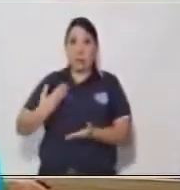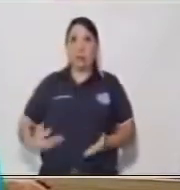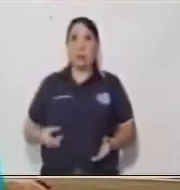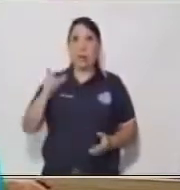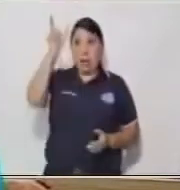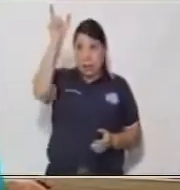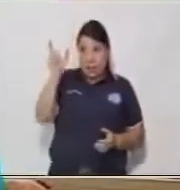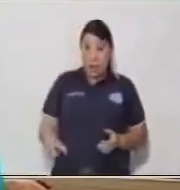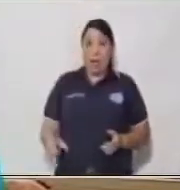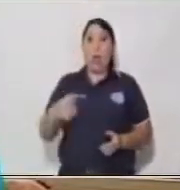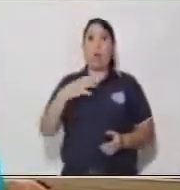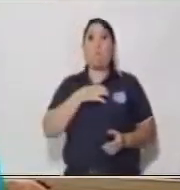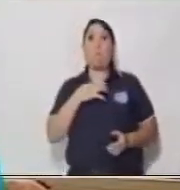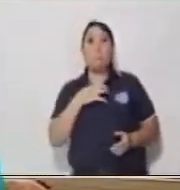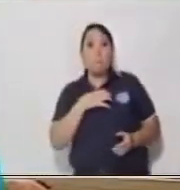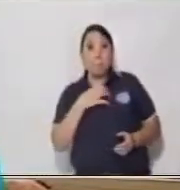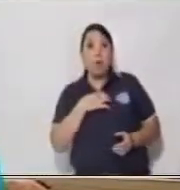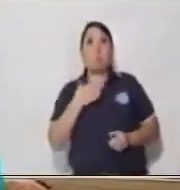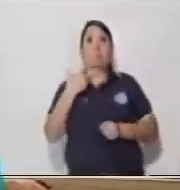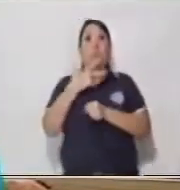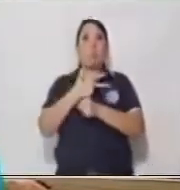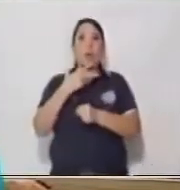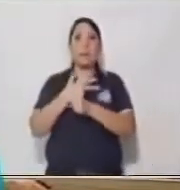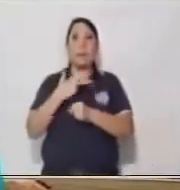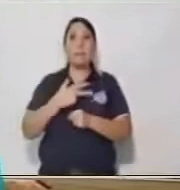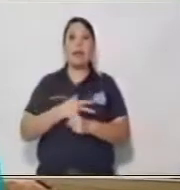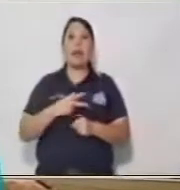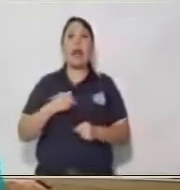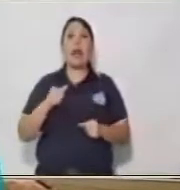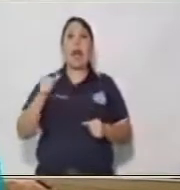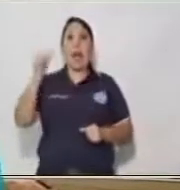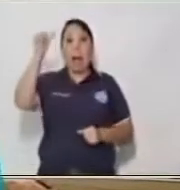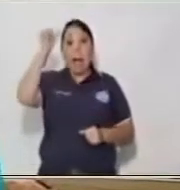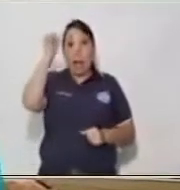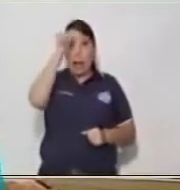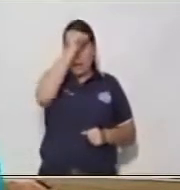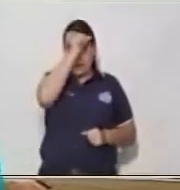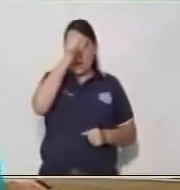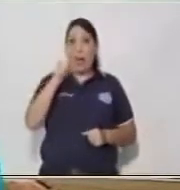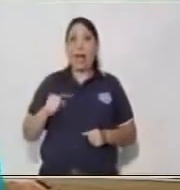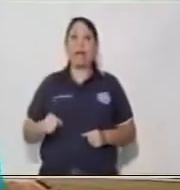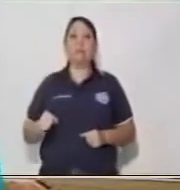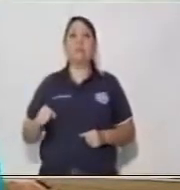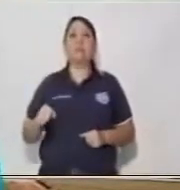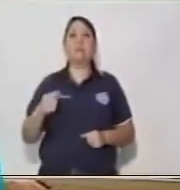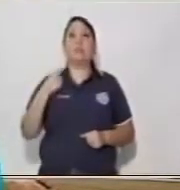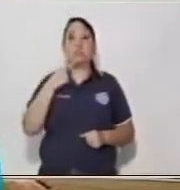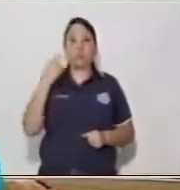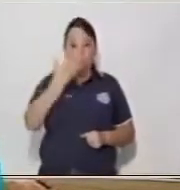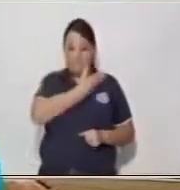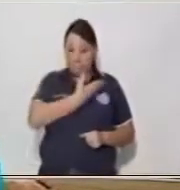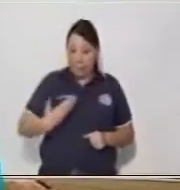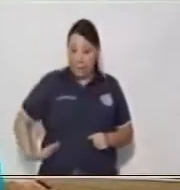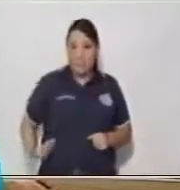Nuestro presidente de nuestro país se llama Alejandro Yamatei. Por eso estamos viendo nosotros que está con